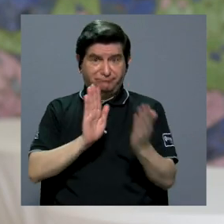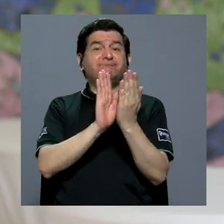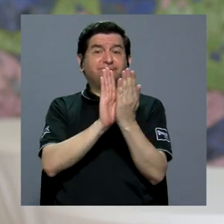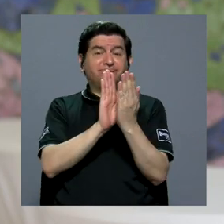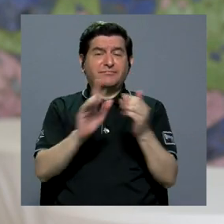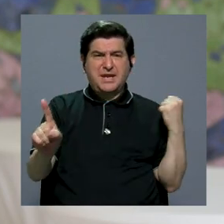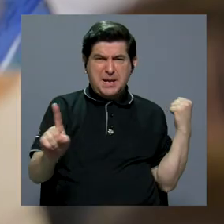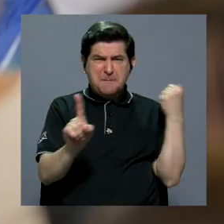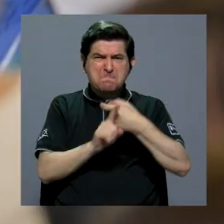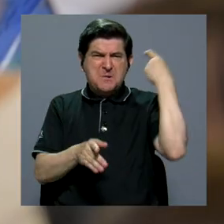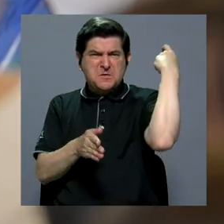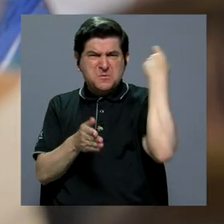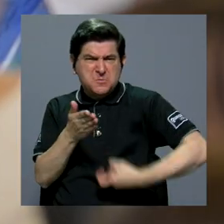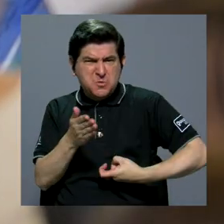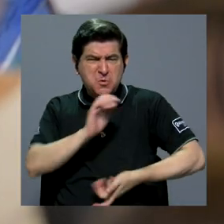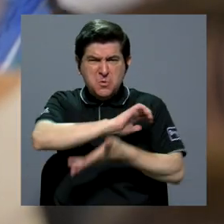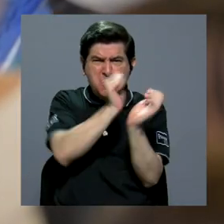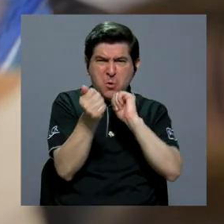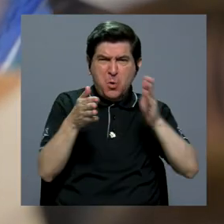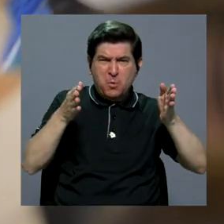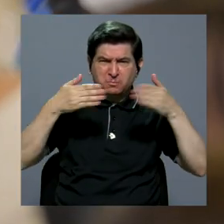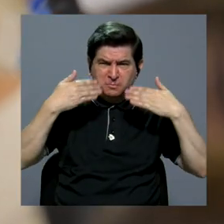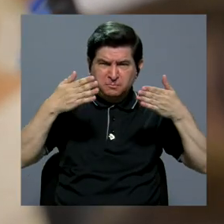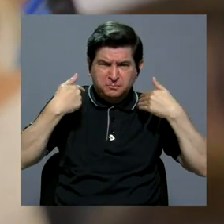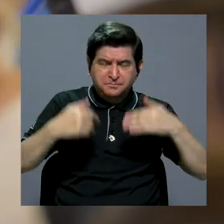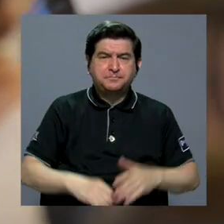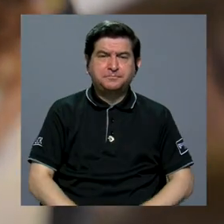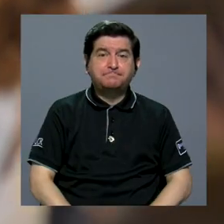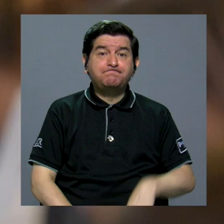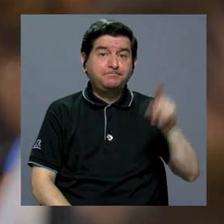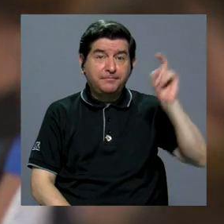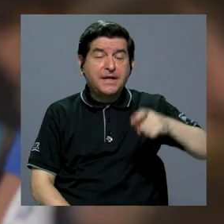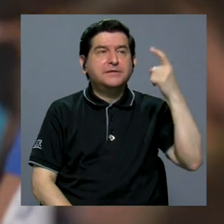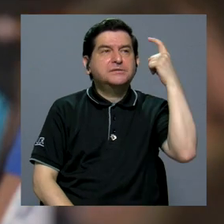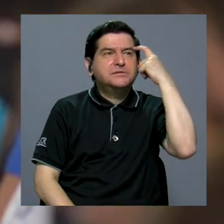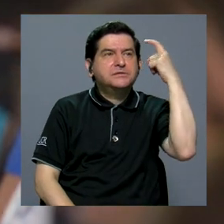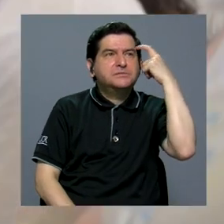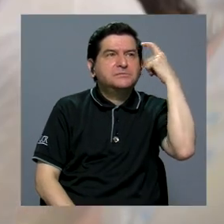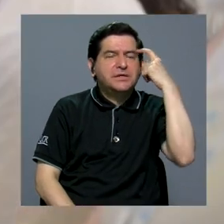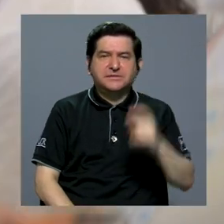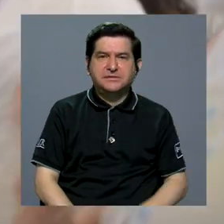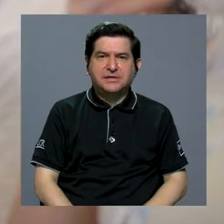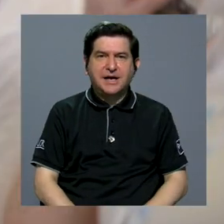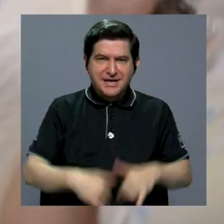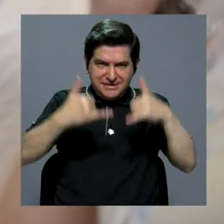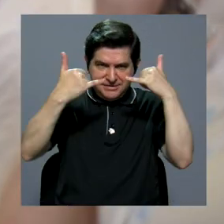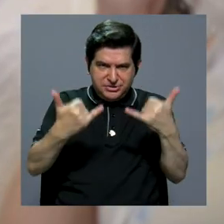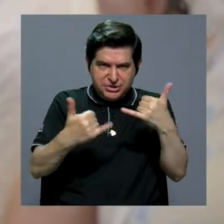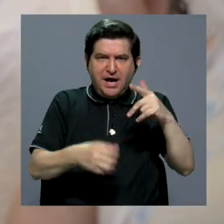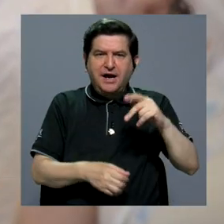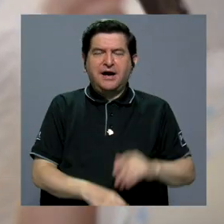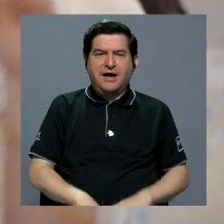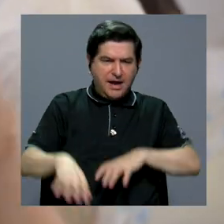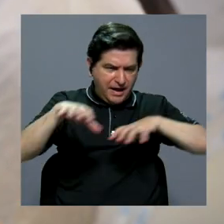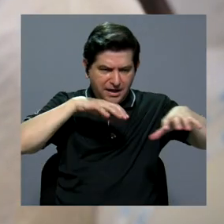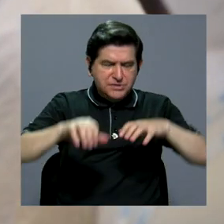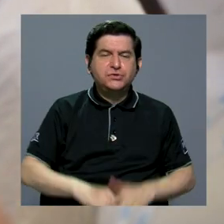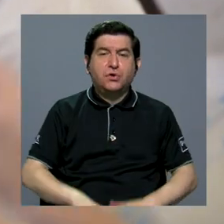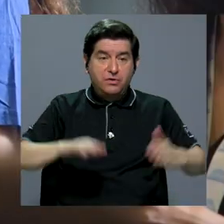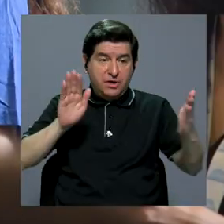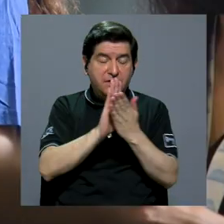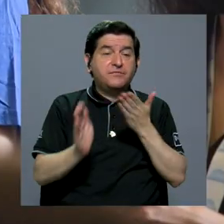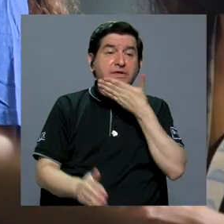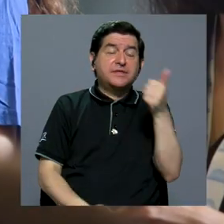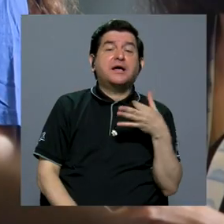los impactos más cruventos del cambio climático y que debemos de pensar en actuar desde ahora para enfrentar un